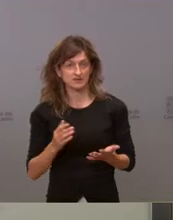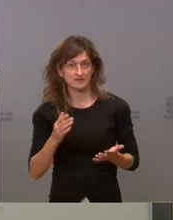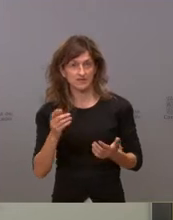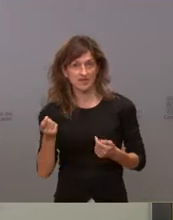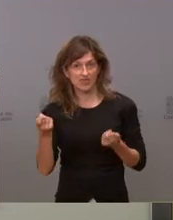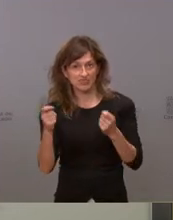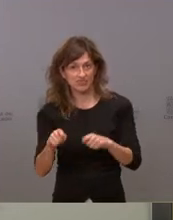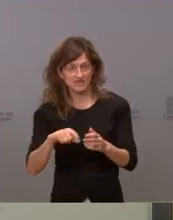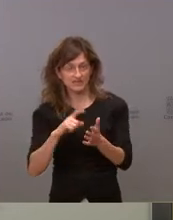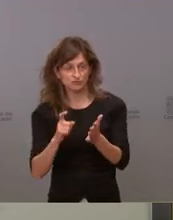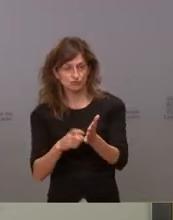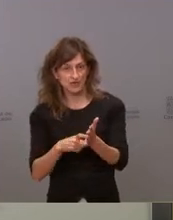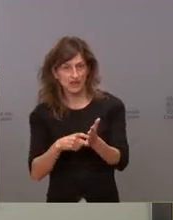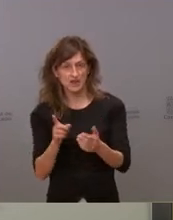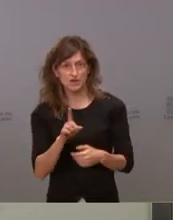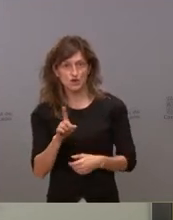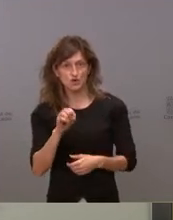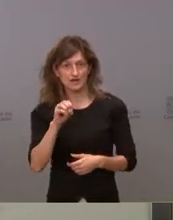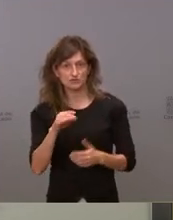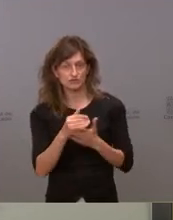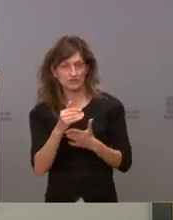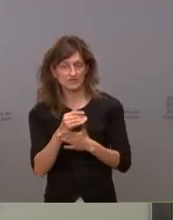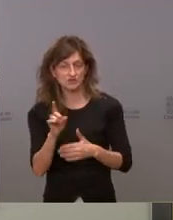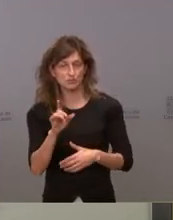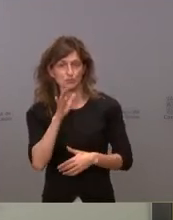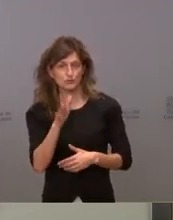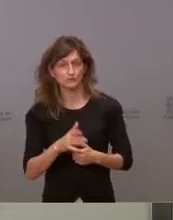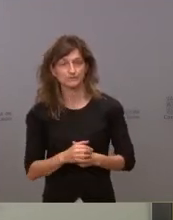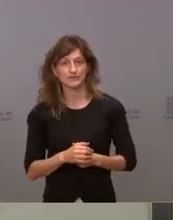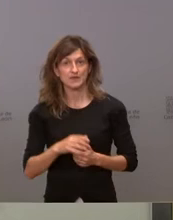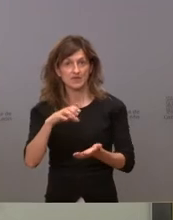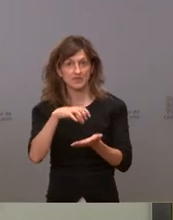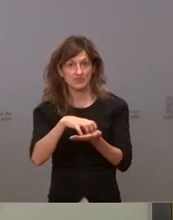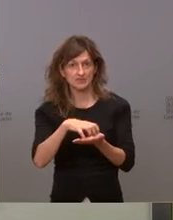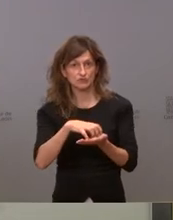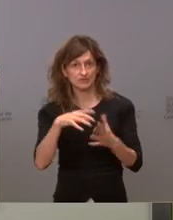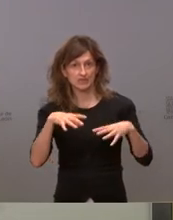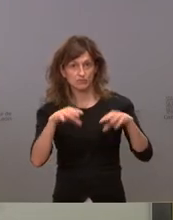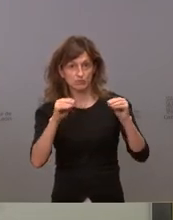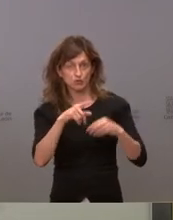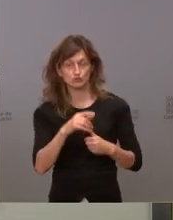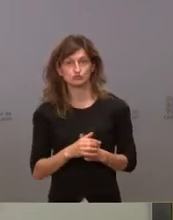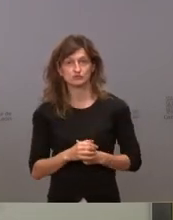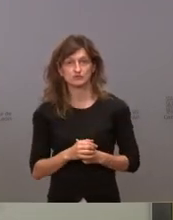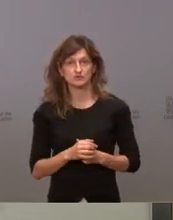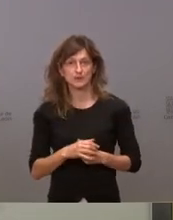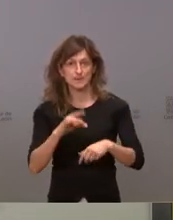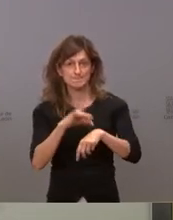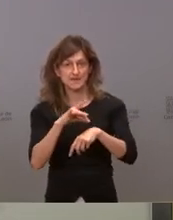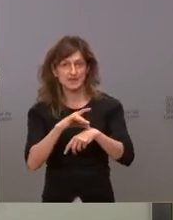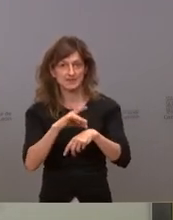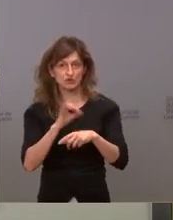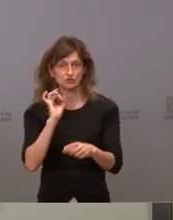definitivo durante los 14 días y luego en el centro de salud de los cubos en Burgos los médicos han remitido una